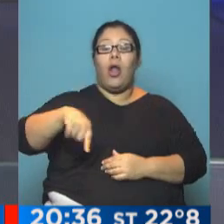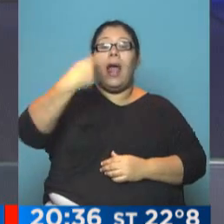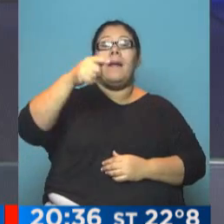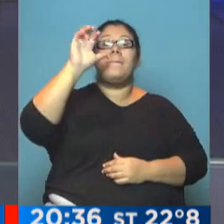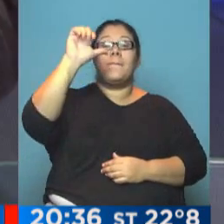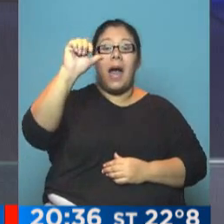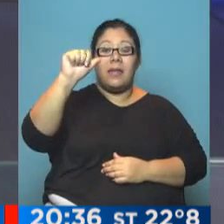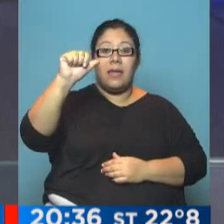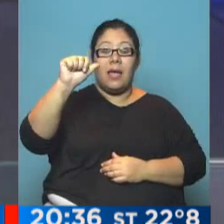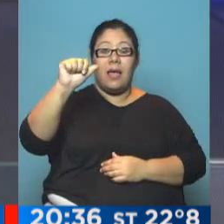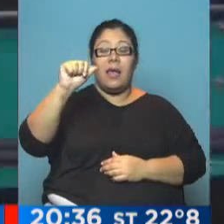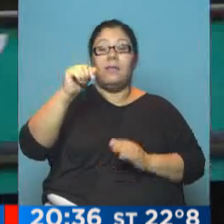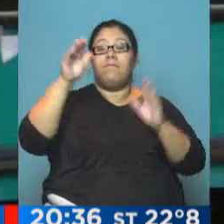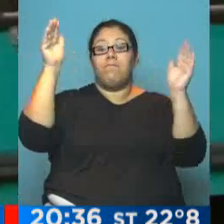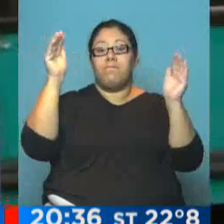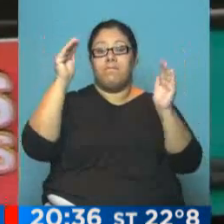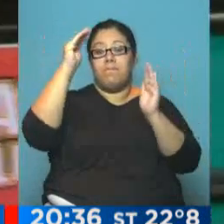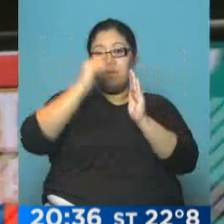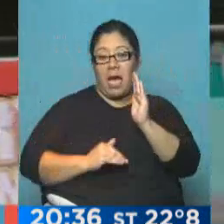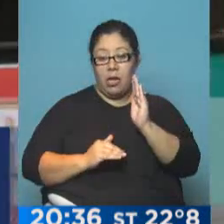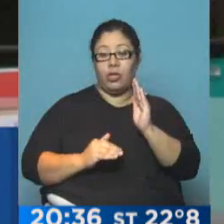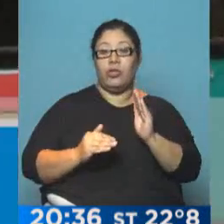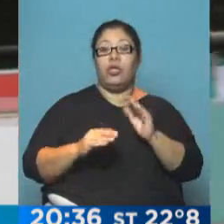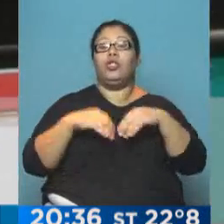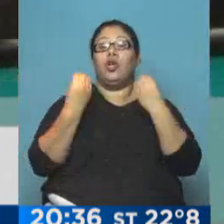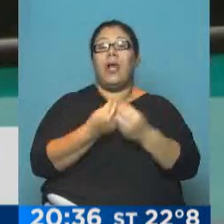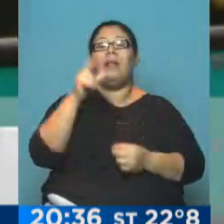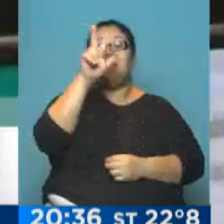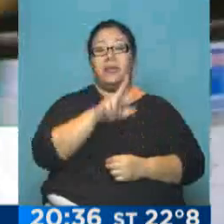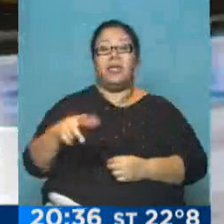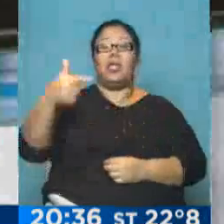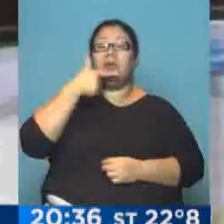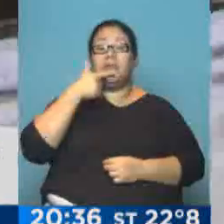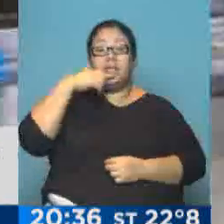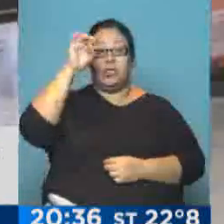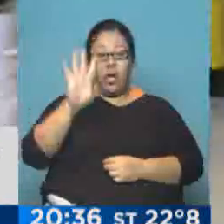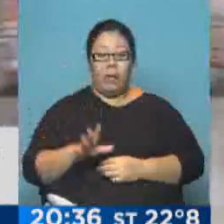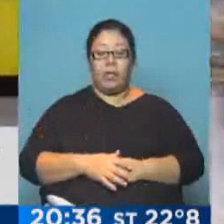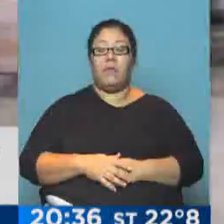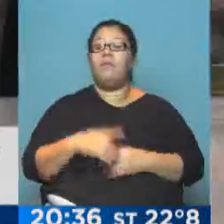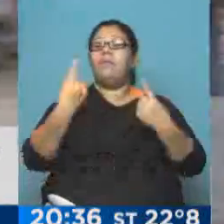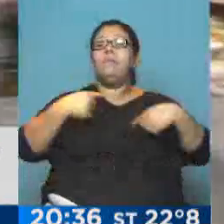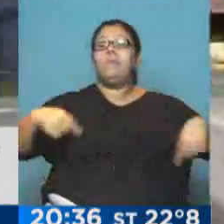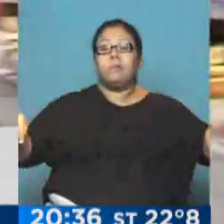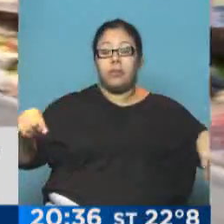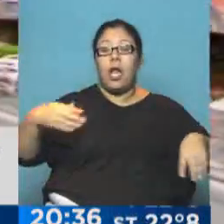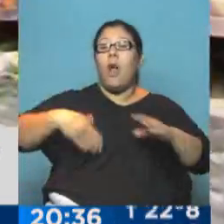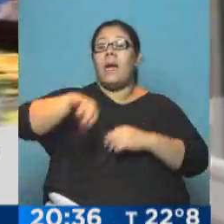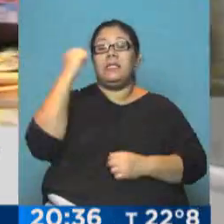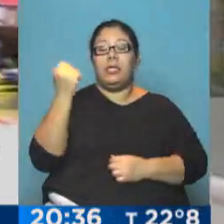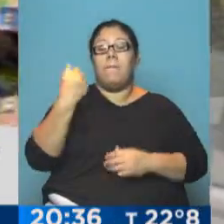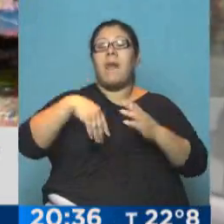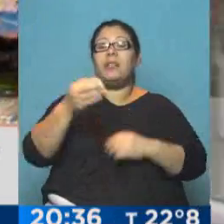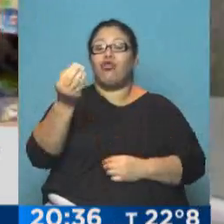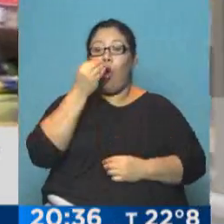317. ¿Qué rubro van a abarcar? Los de la canasta básica, fundamentalmente alimentos,